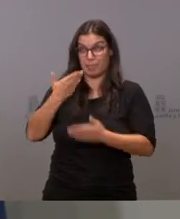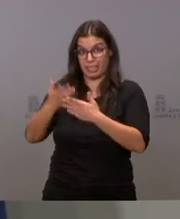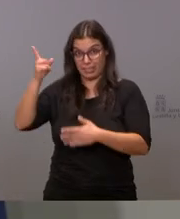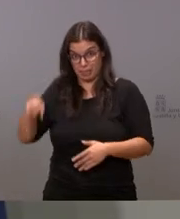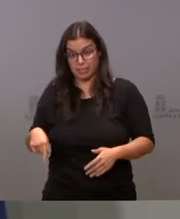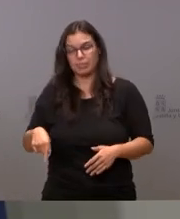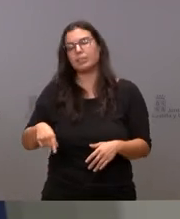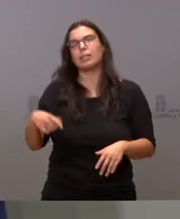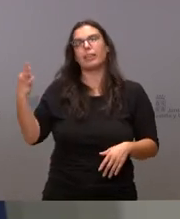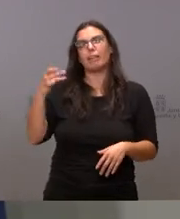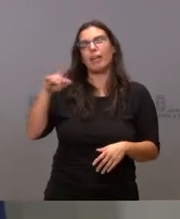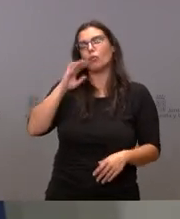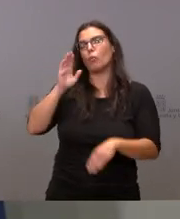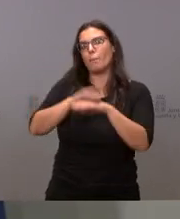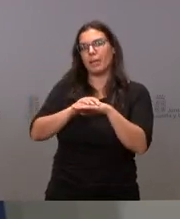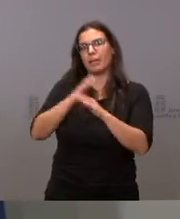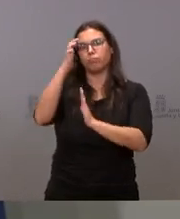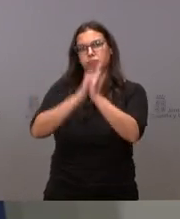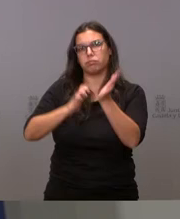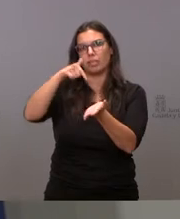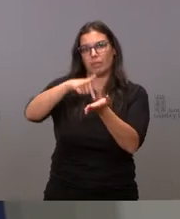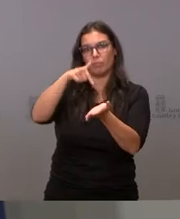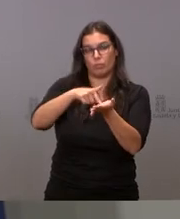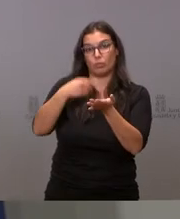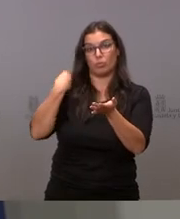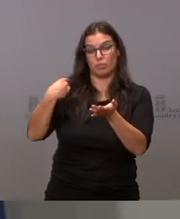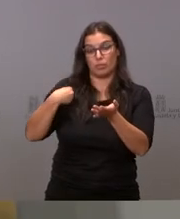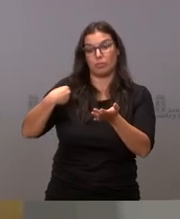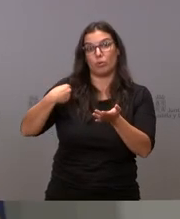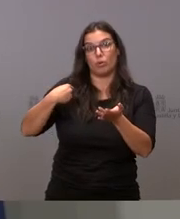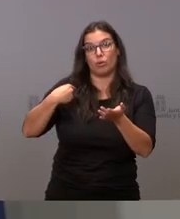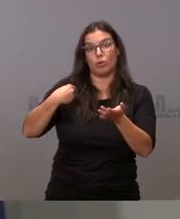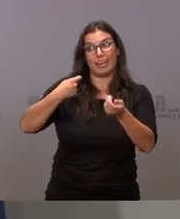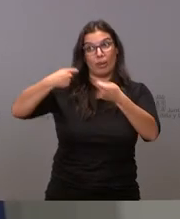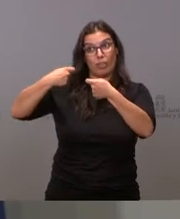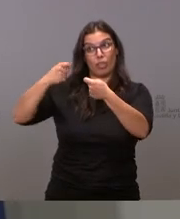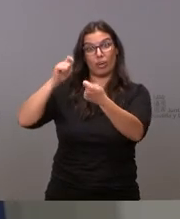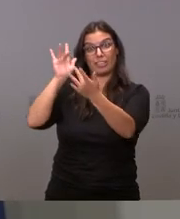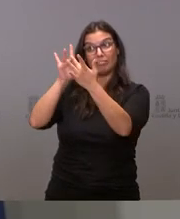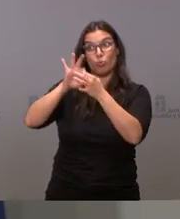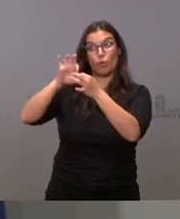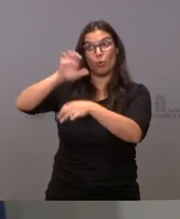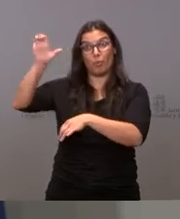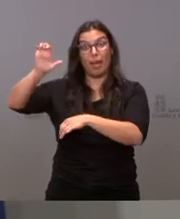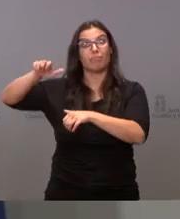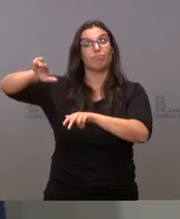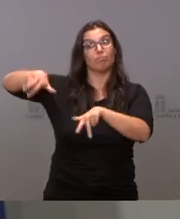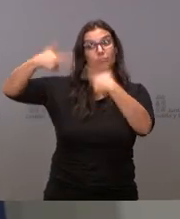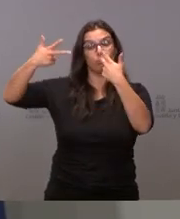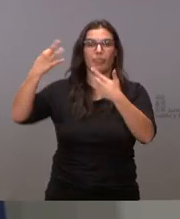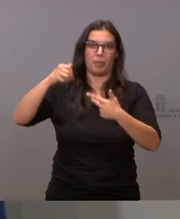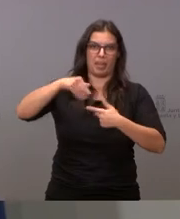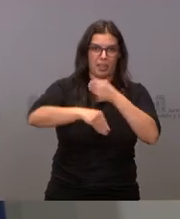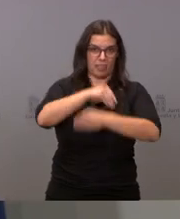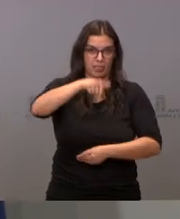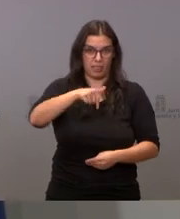con esa fiscalidad que hemos conseguido en nuestras negociaciones en la Unión Europea sobre la fecha concreta de